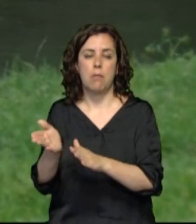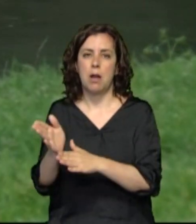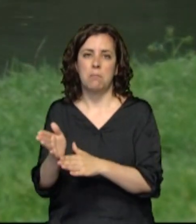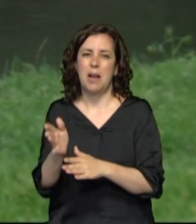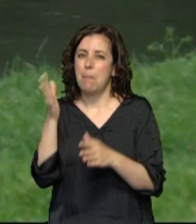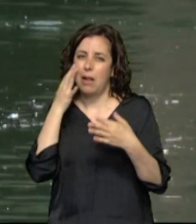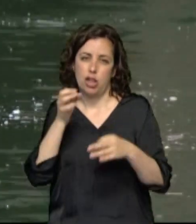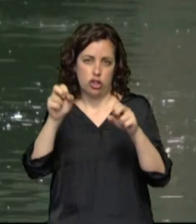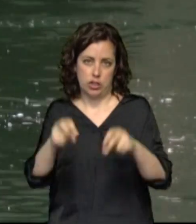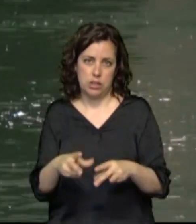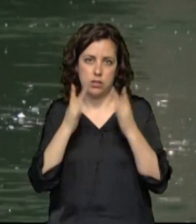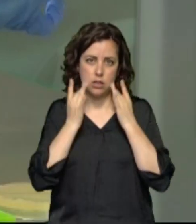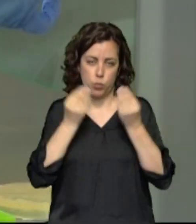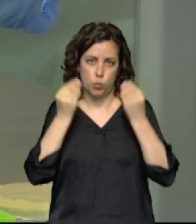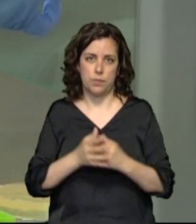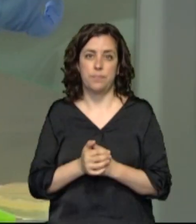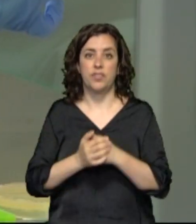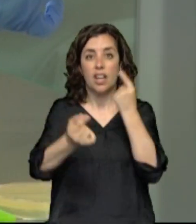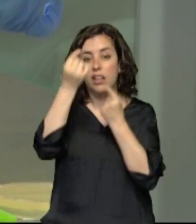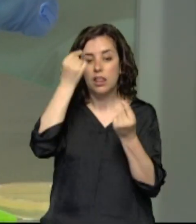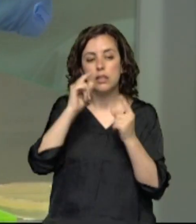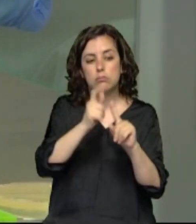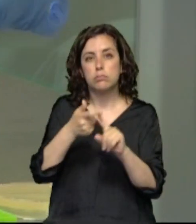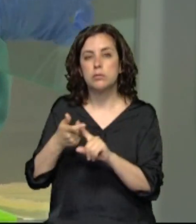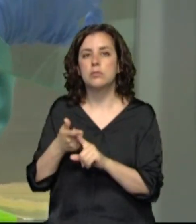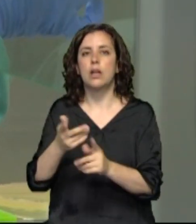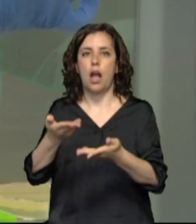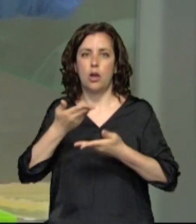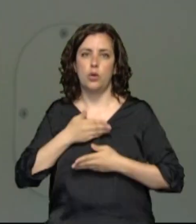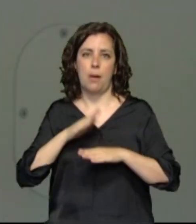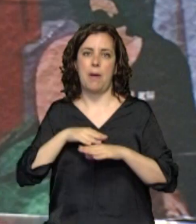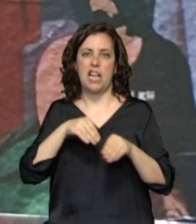Los datos recopilados del estudio ayudarán en futuras estrategias de prevención.